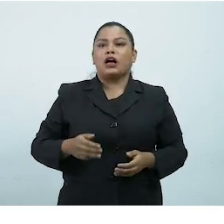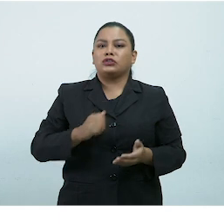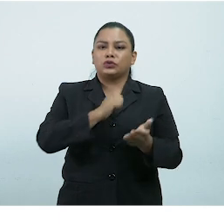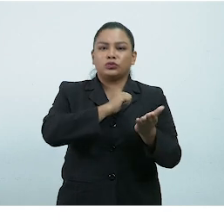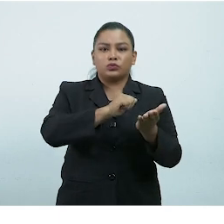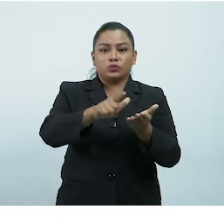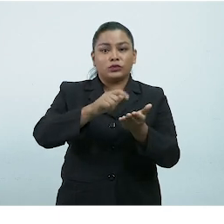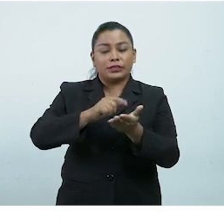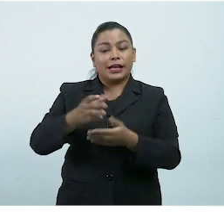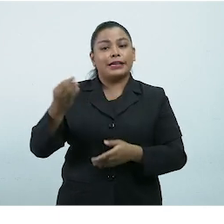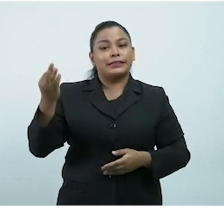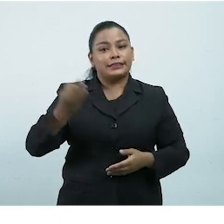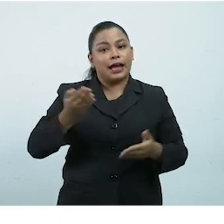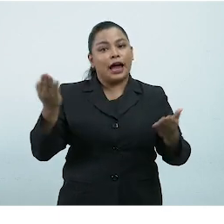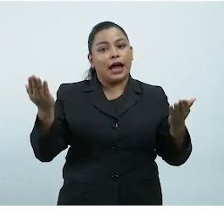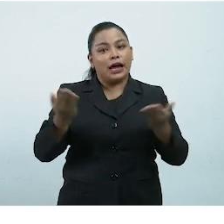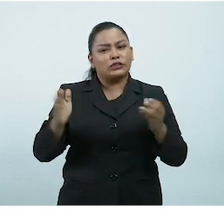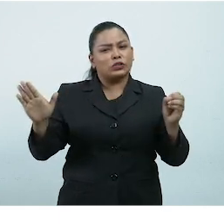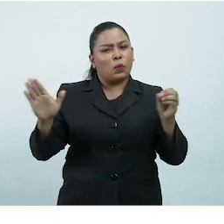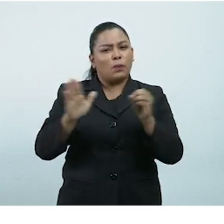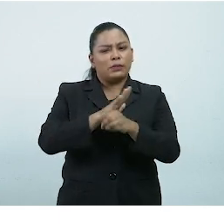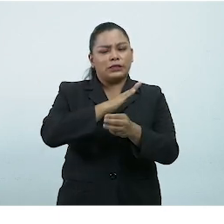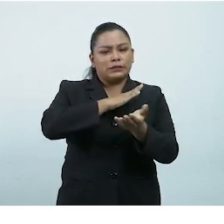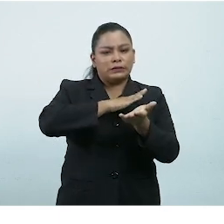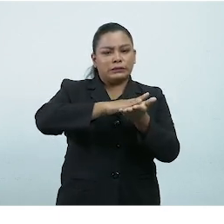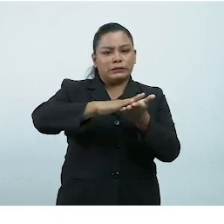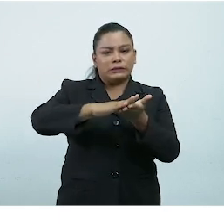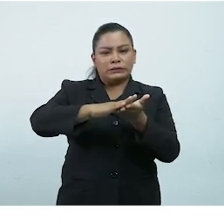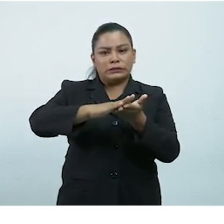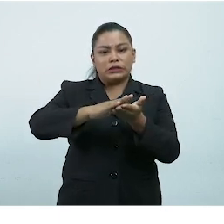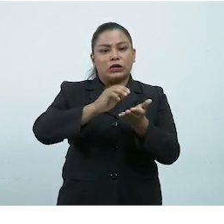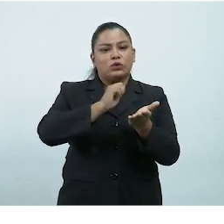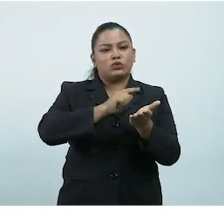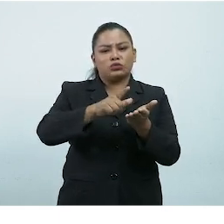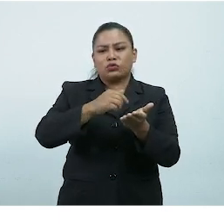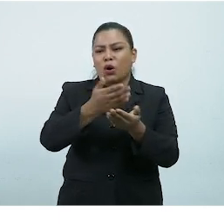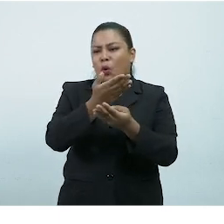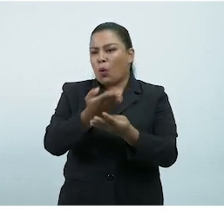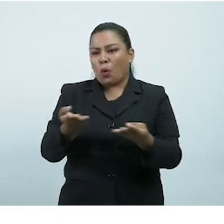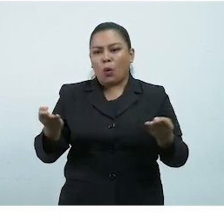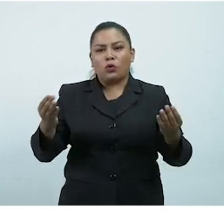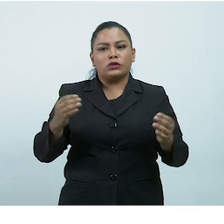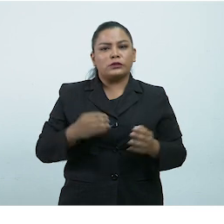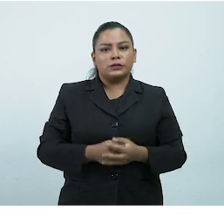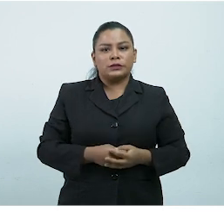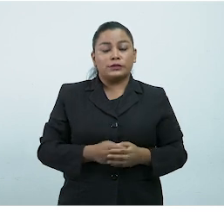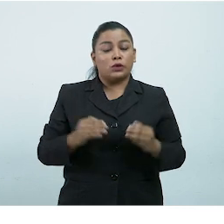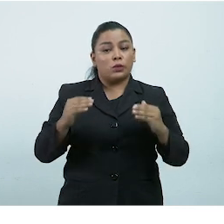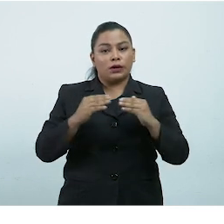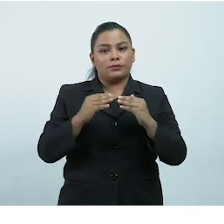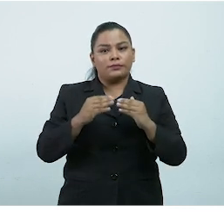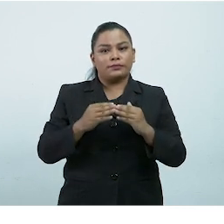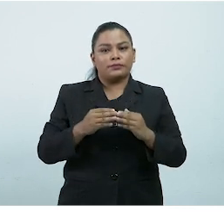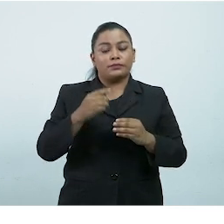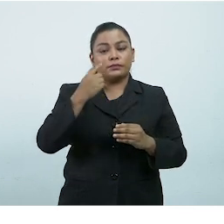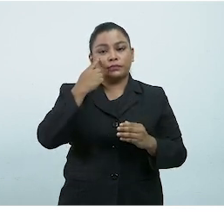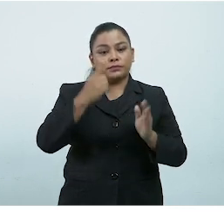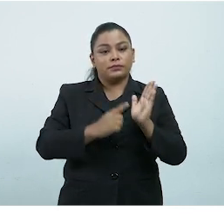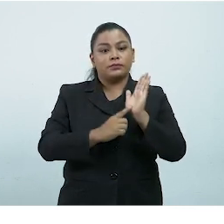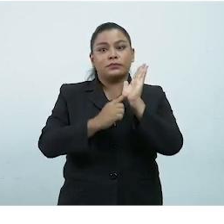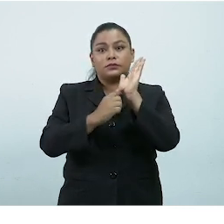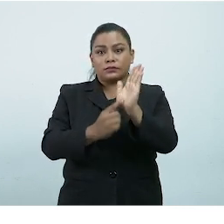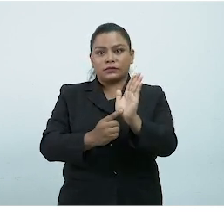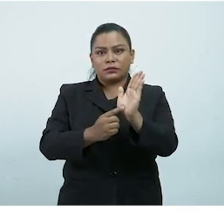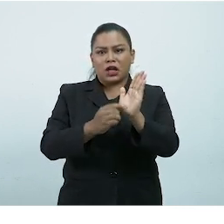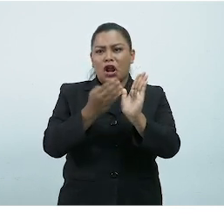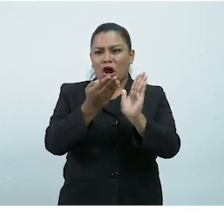procede a realizar la desinfección de sus instalaciones, equipo y mobiliario Evidencia la disposición de equipo